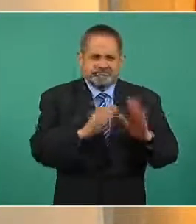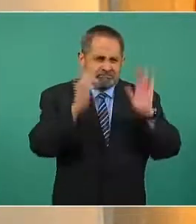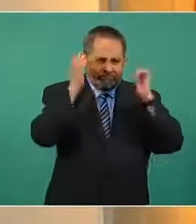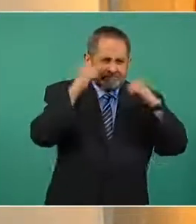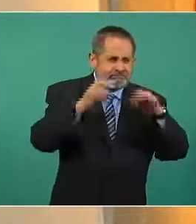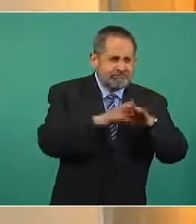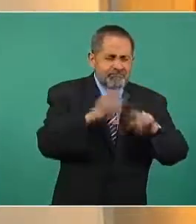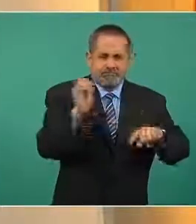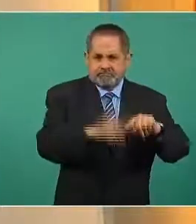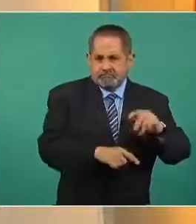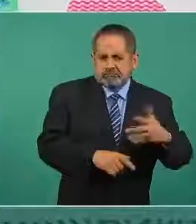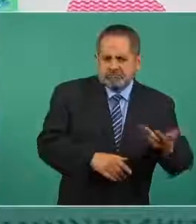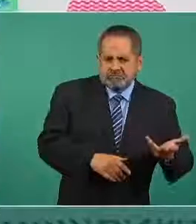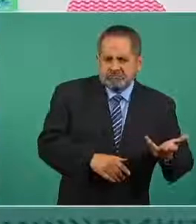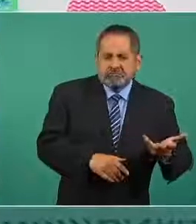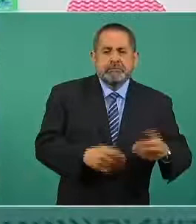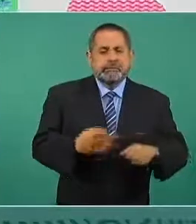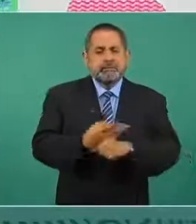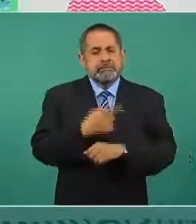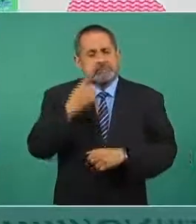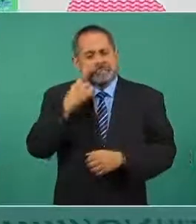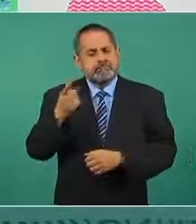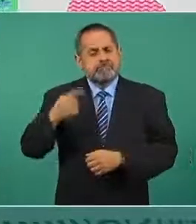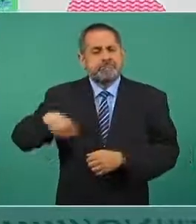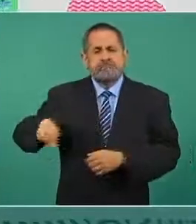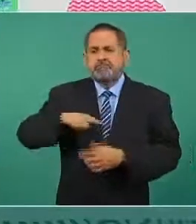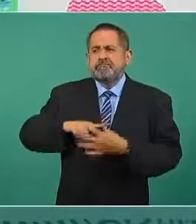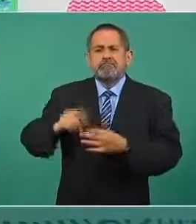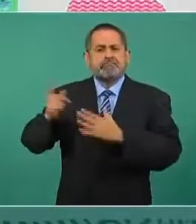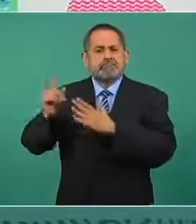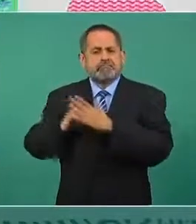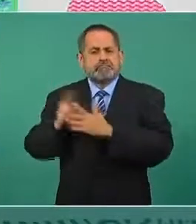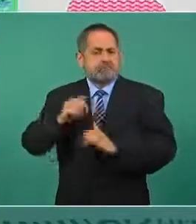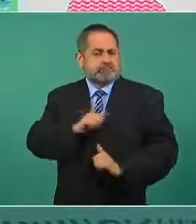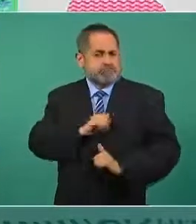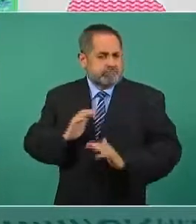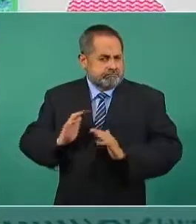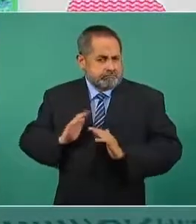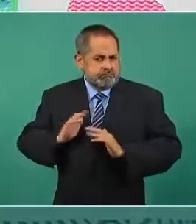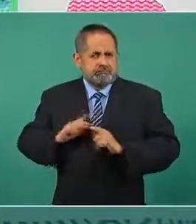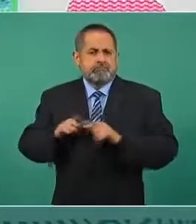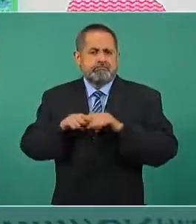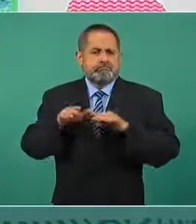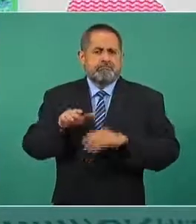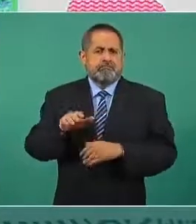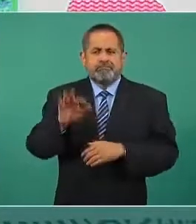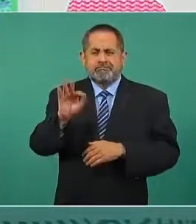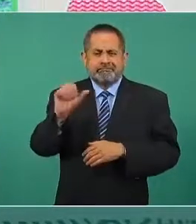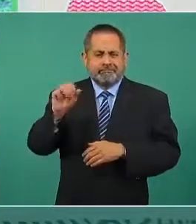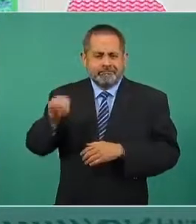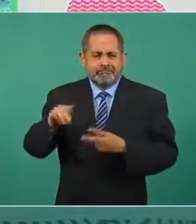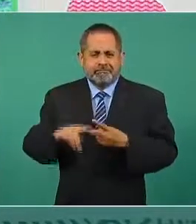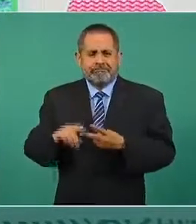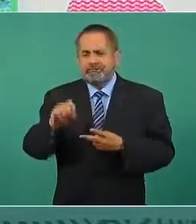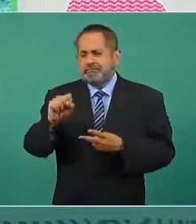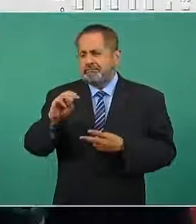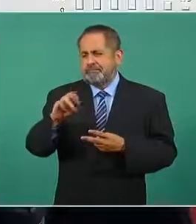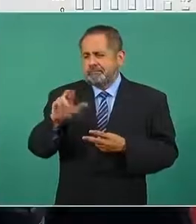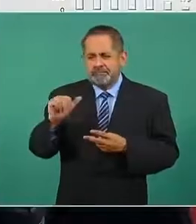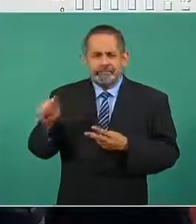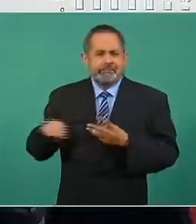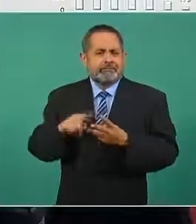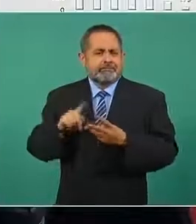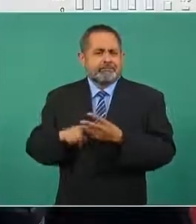de lo que de la actividad que realizaron el mes ejército mexicano fuerza aérea mexicana semar y guardia